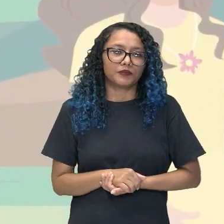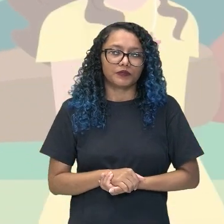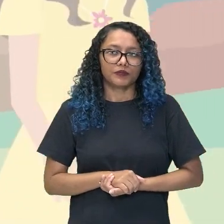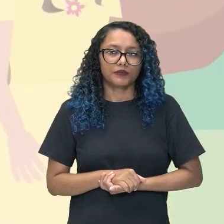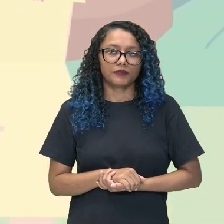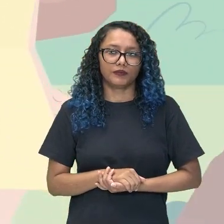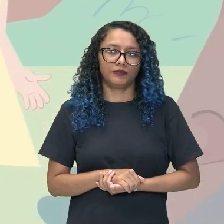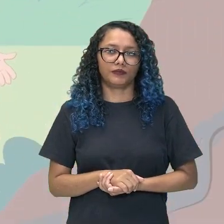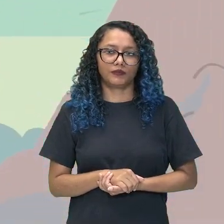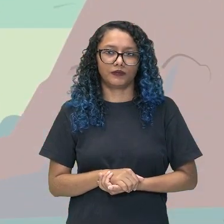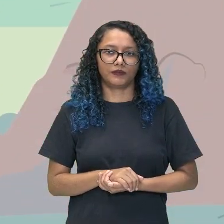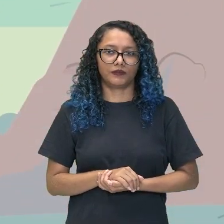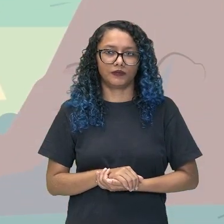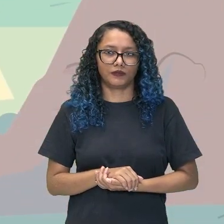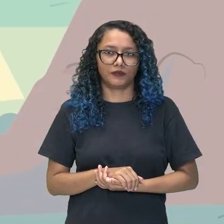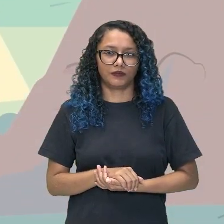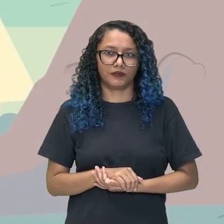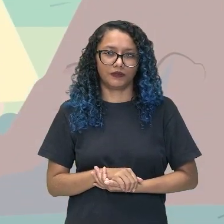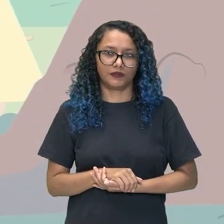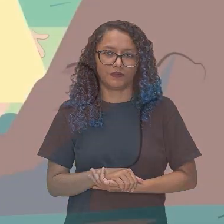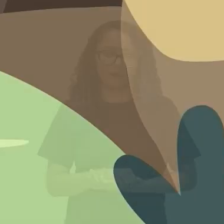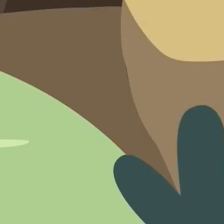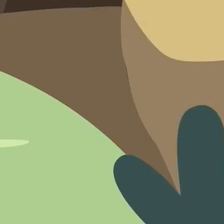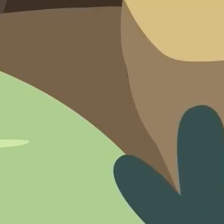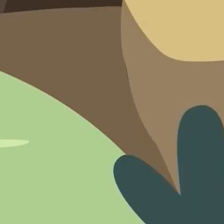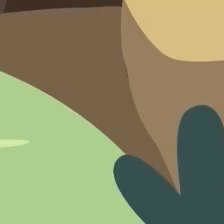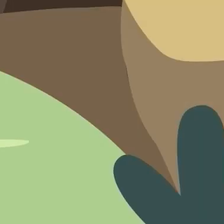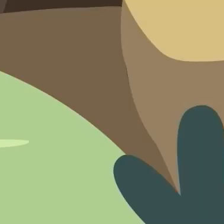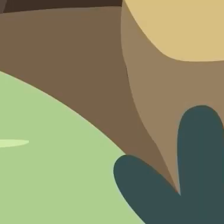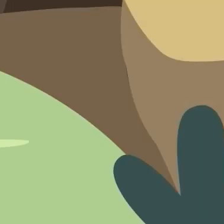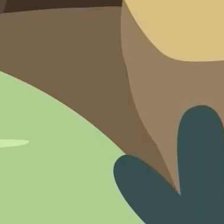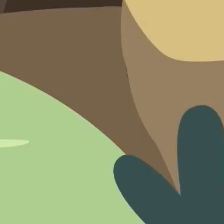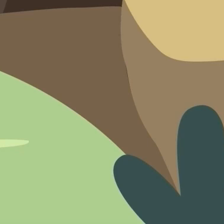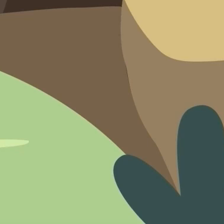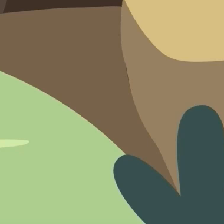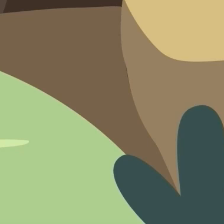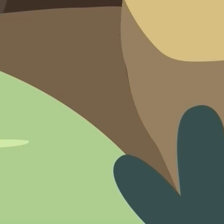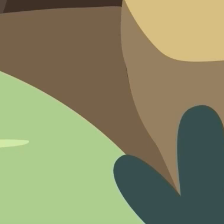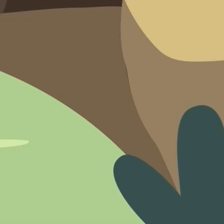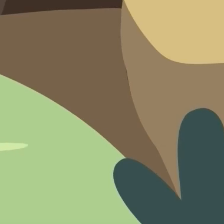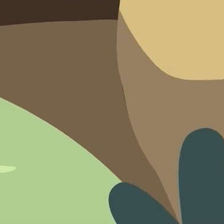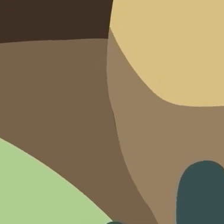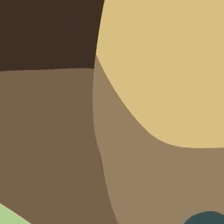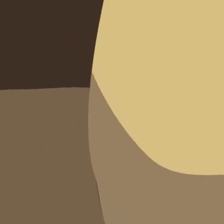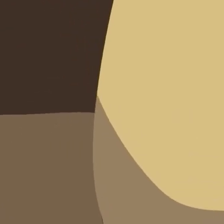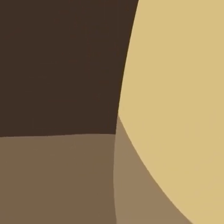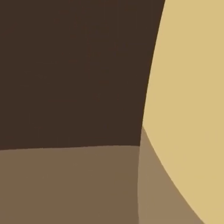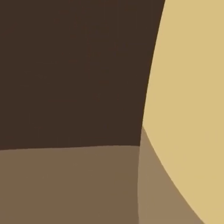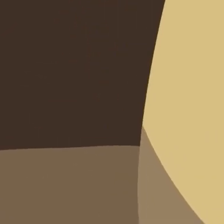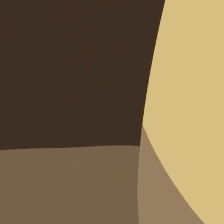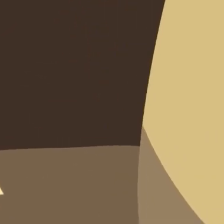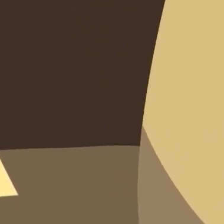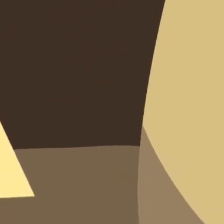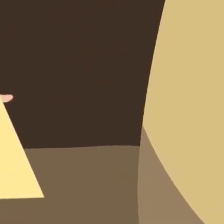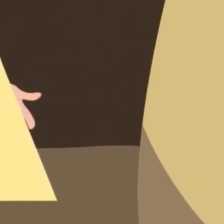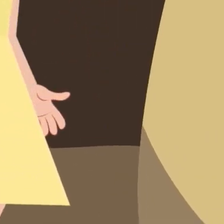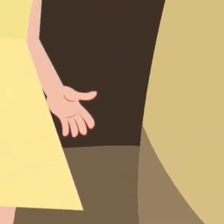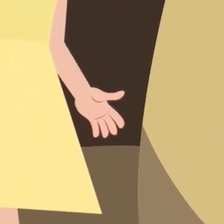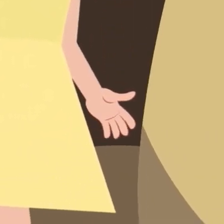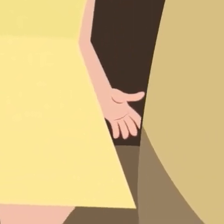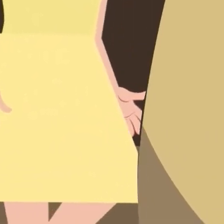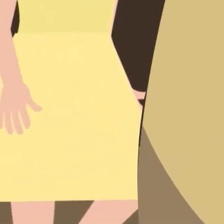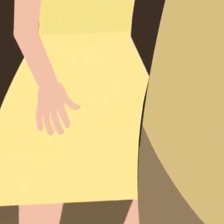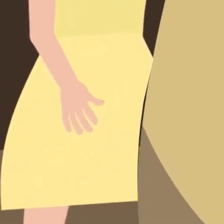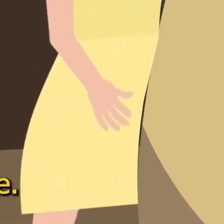una niña llamada Alicia que vivía en un pequeño pueblo. Un día, mientras exploraba el bosque, encontró una